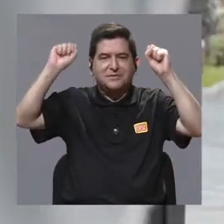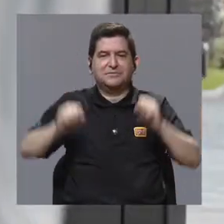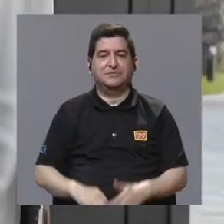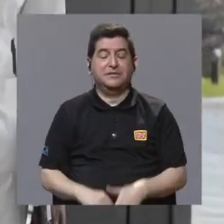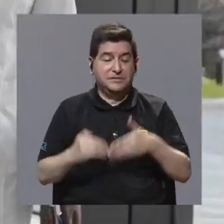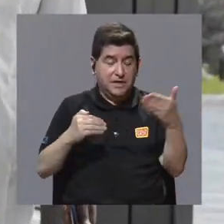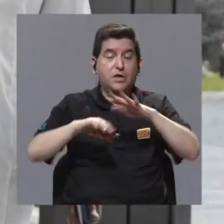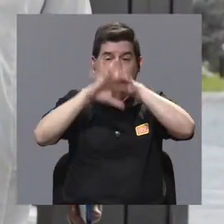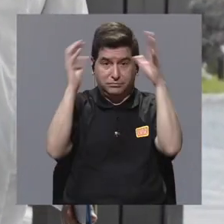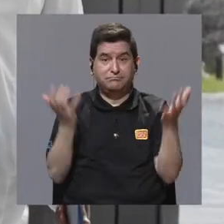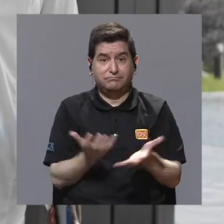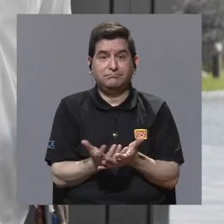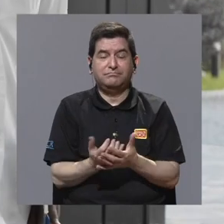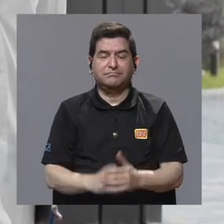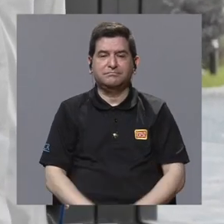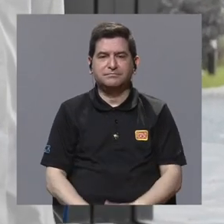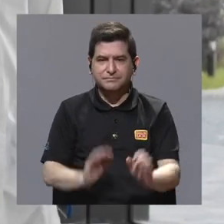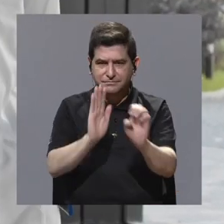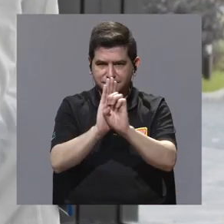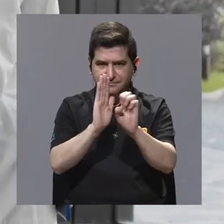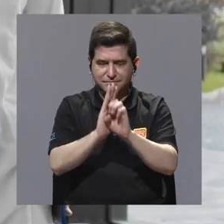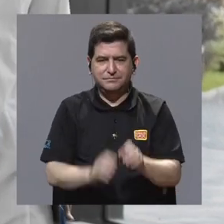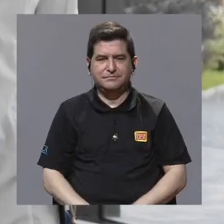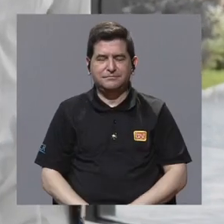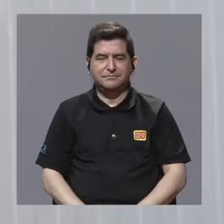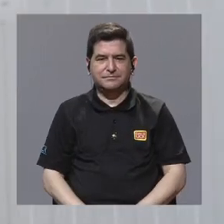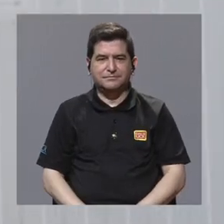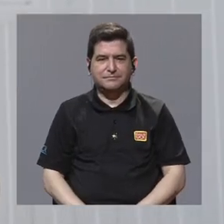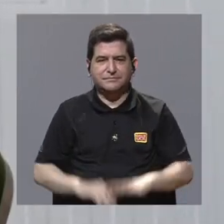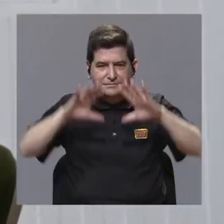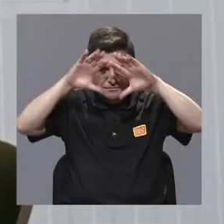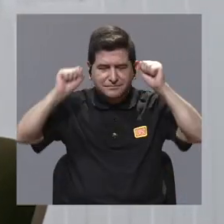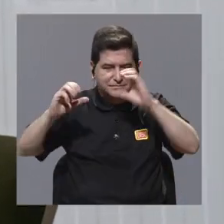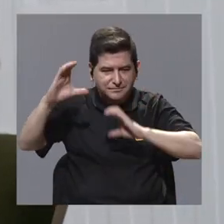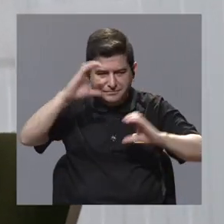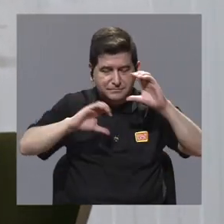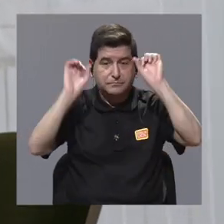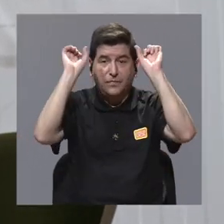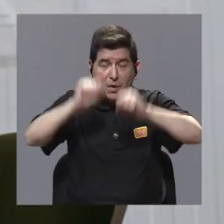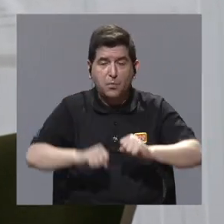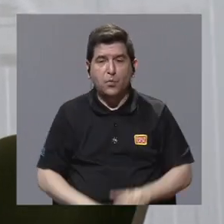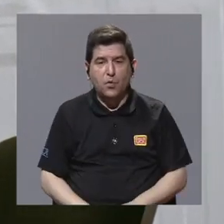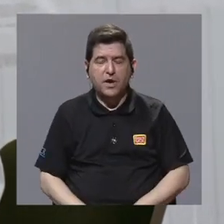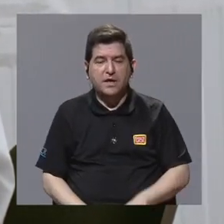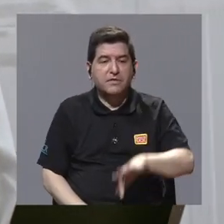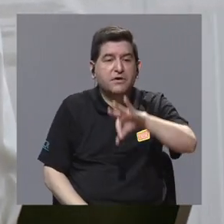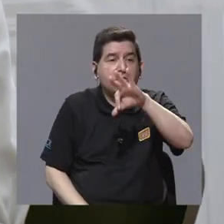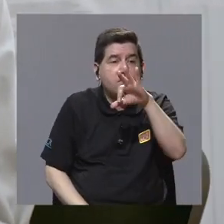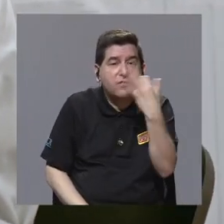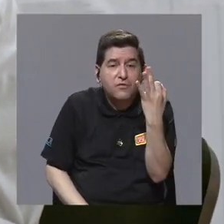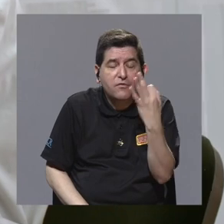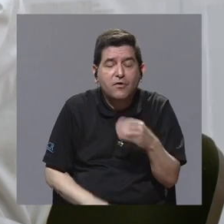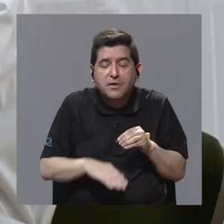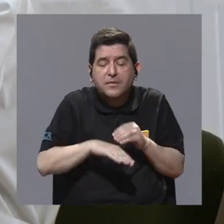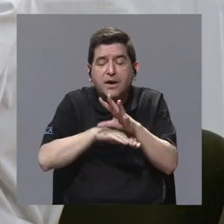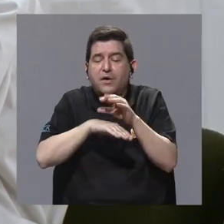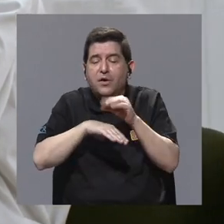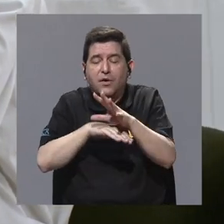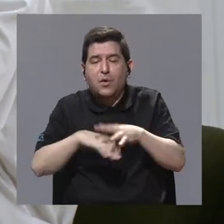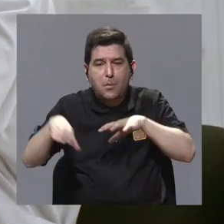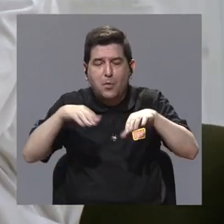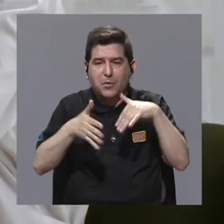diplomacia y en asuntos globales. ¿Cómo, por ejemplo, la diplomacia científica puede ser un vehículo para